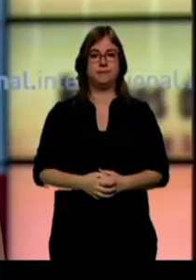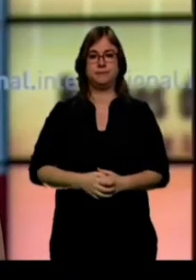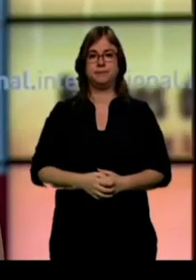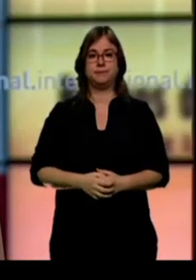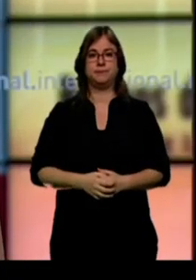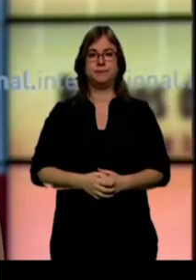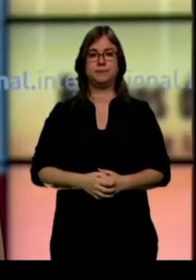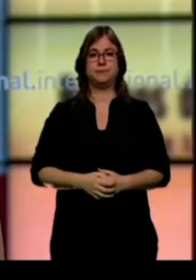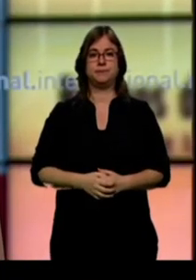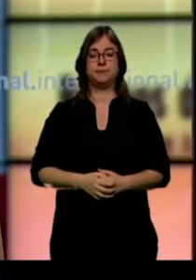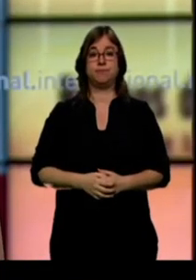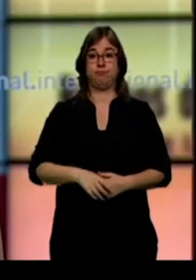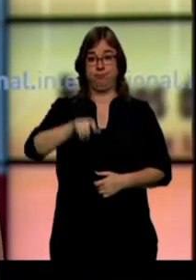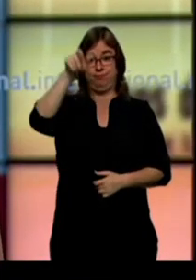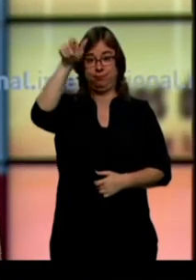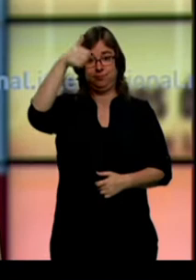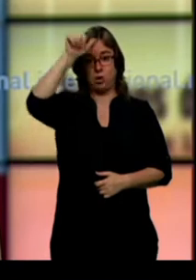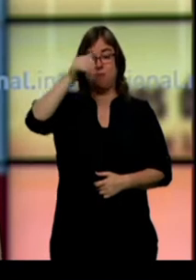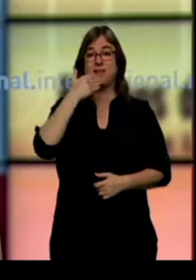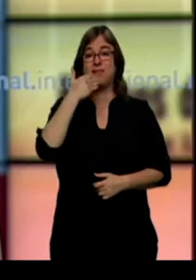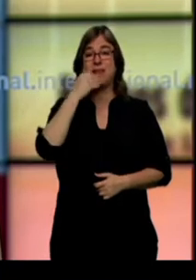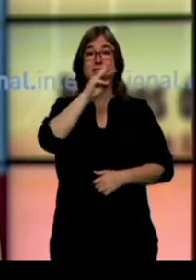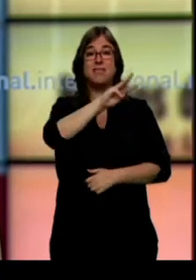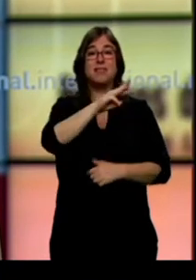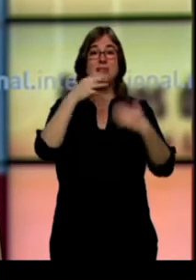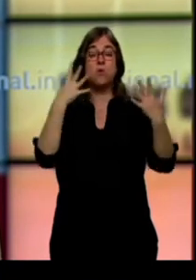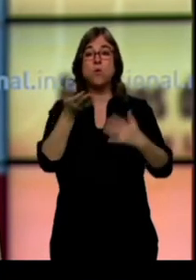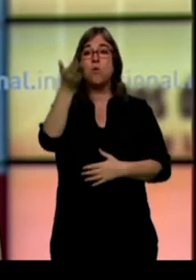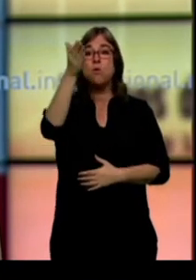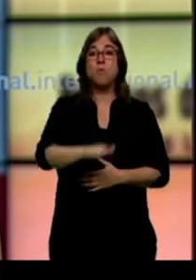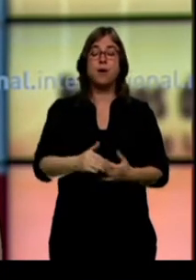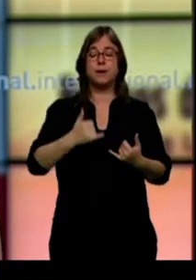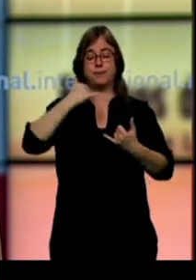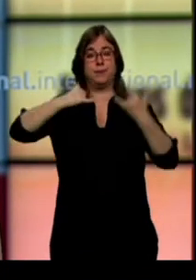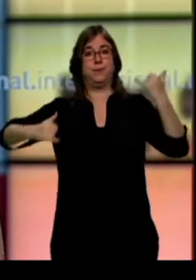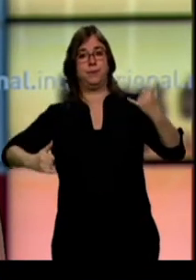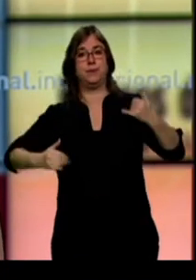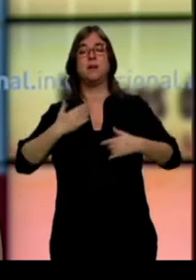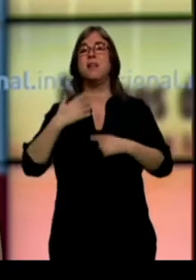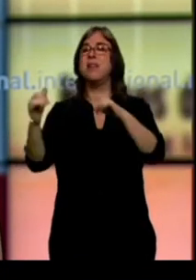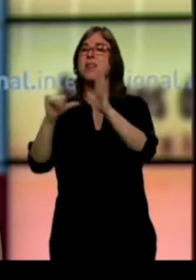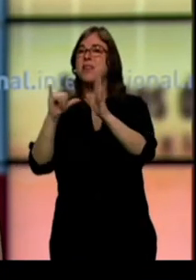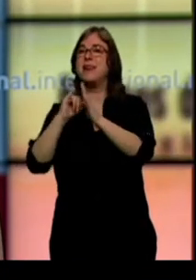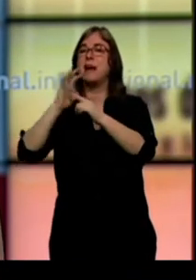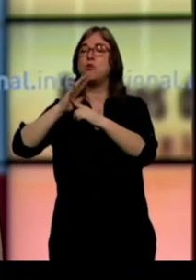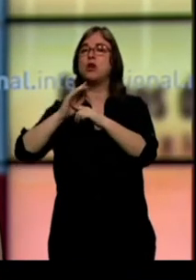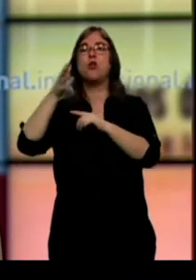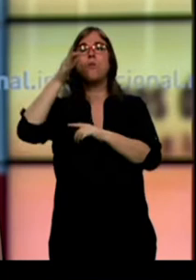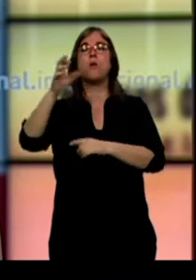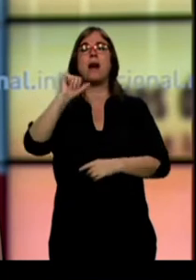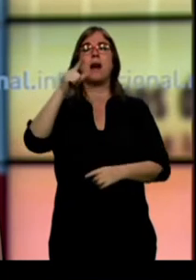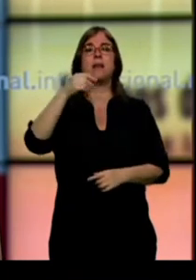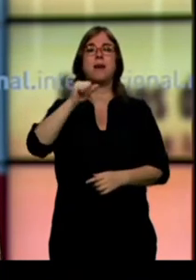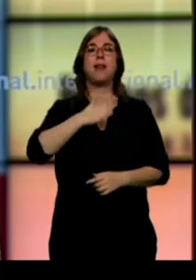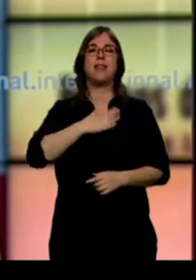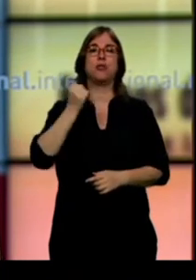Un hombre de 39 años ha fallecido electrocutado en las inmediaciones de un antiguo molino a las afueras de Alba de Tormes, en Salamanca. Vamos a conocer